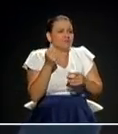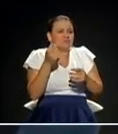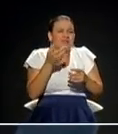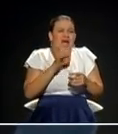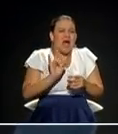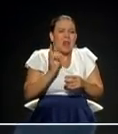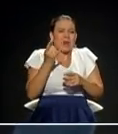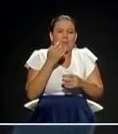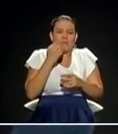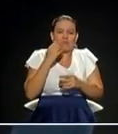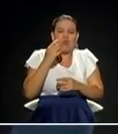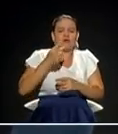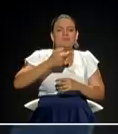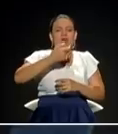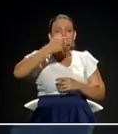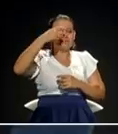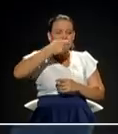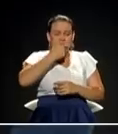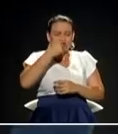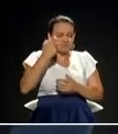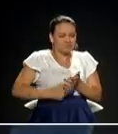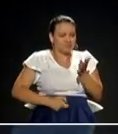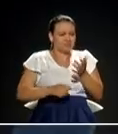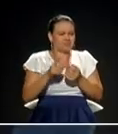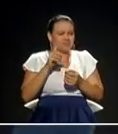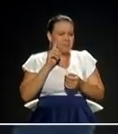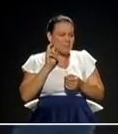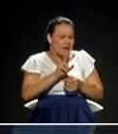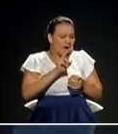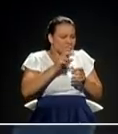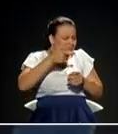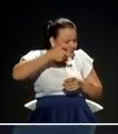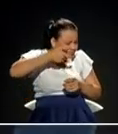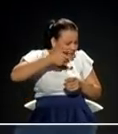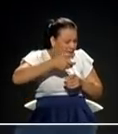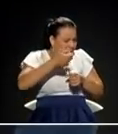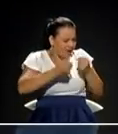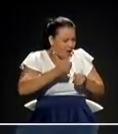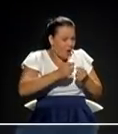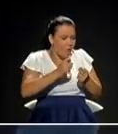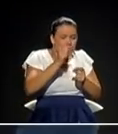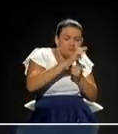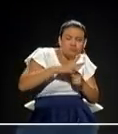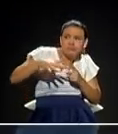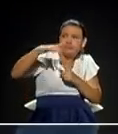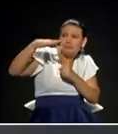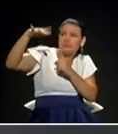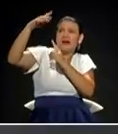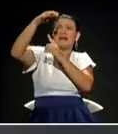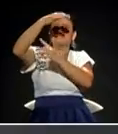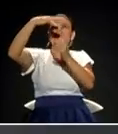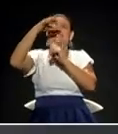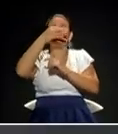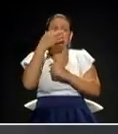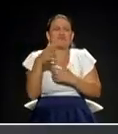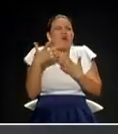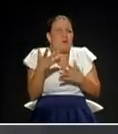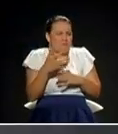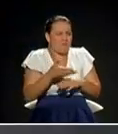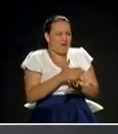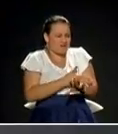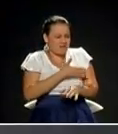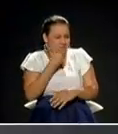mirar qué tanto están contaminando. Pero nosotros hemos hablado de una gran transformación del transporte público en la ciudad. Desde donde podemos...